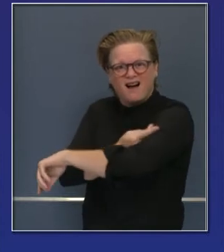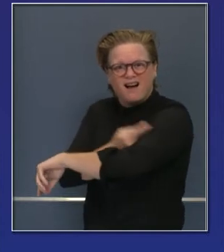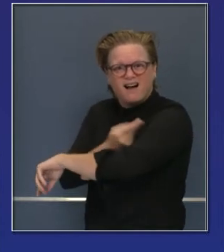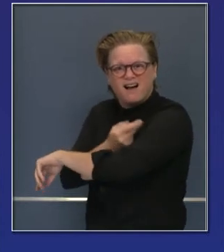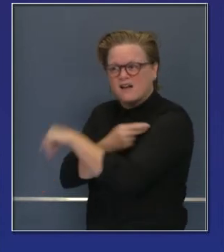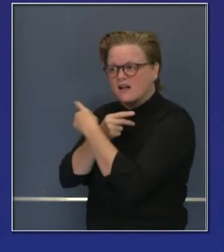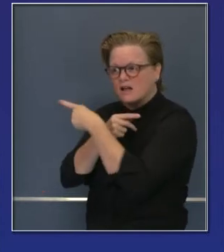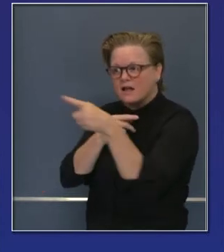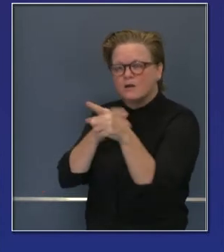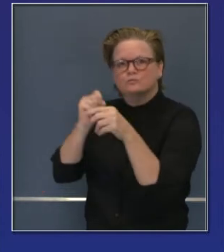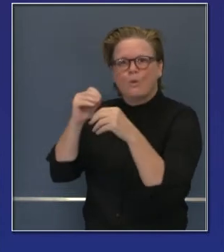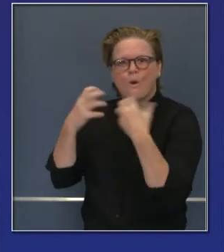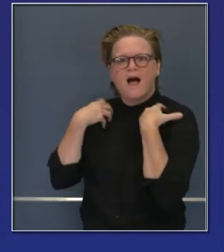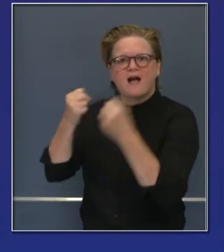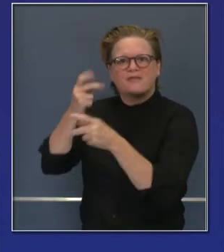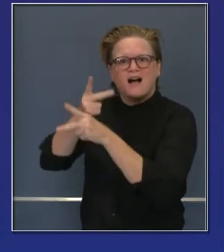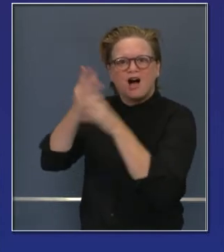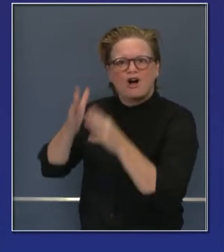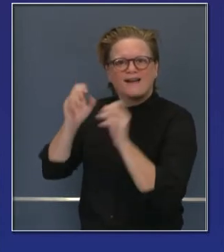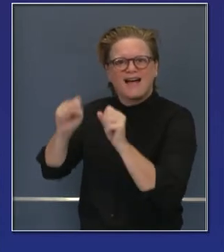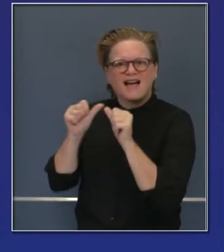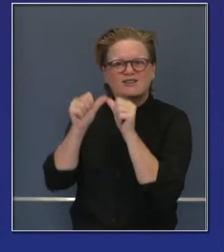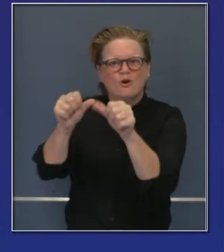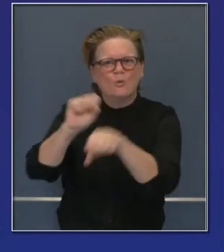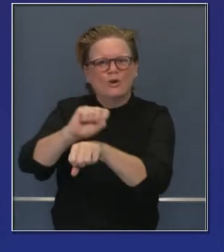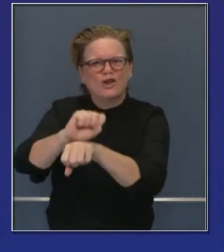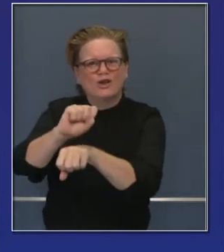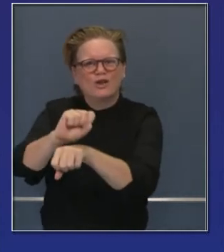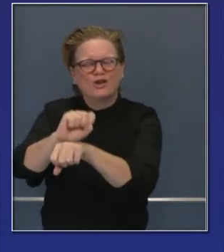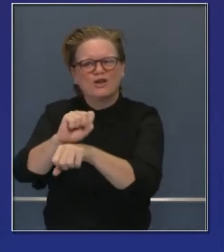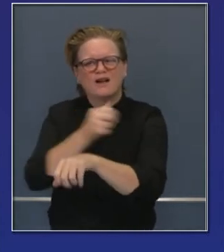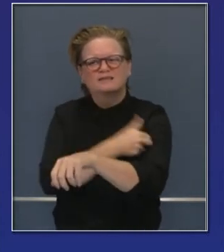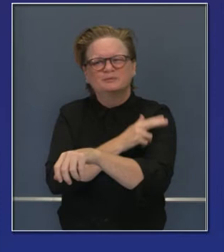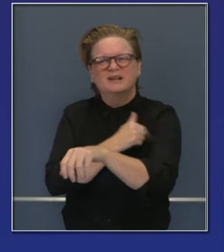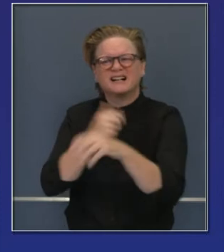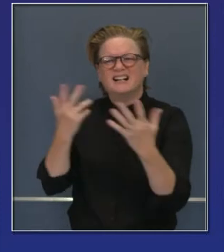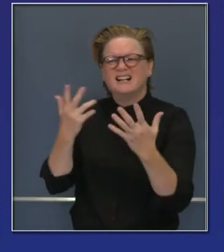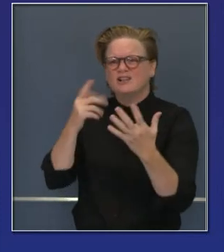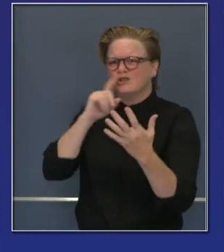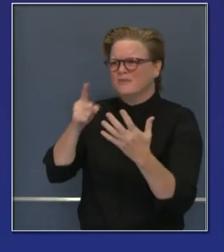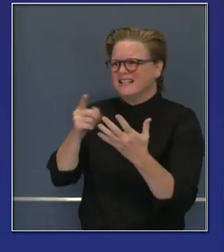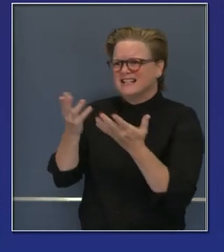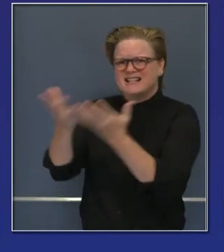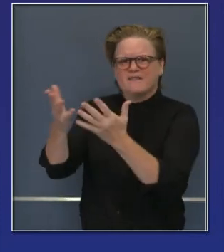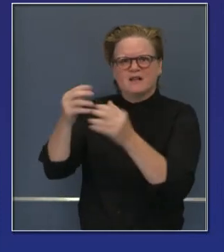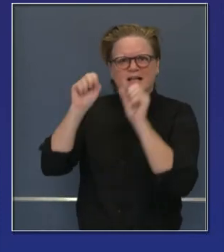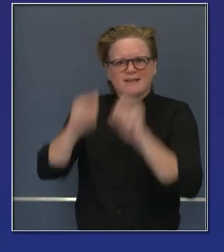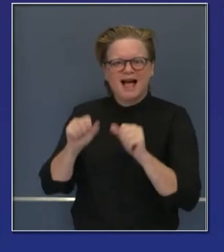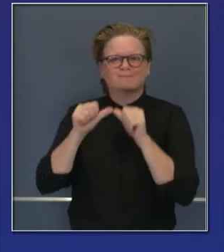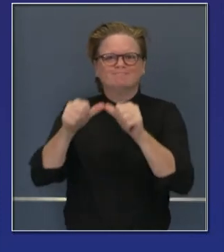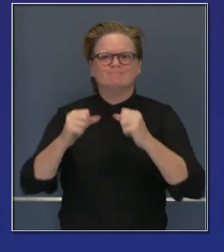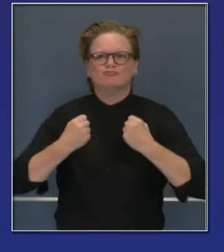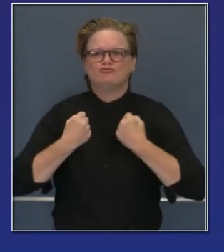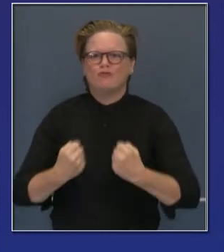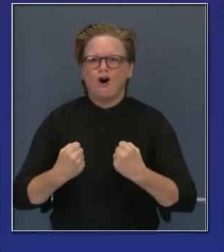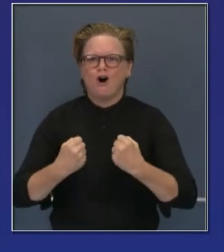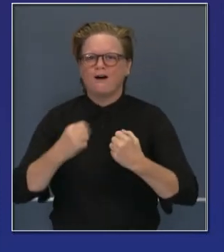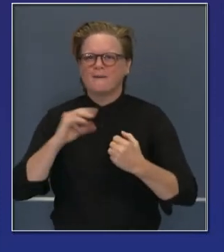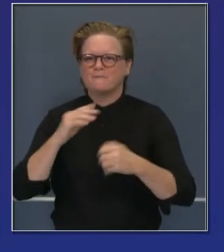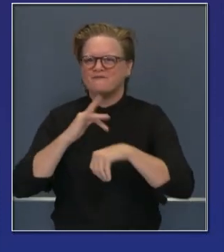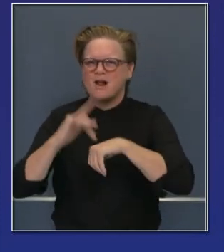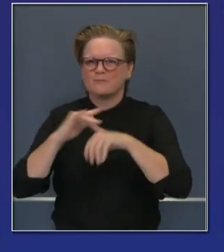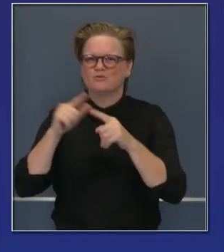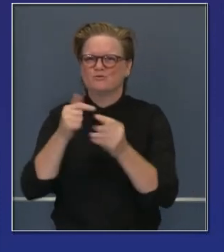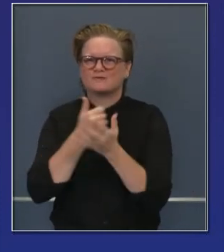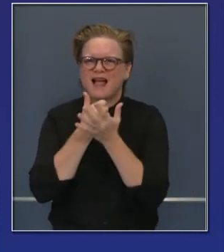debemos mantener la guardia en alto. Sí podemos lograrlo como Estado. Tenemos que seguir adelante, tenemos que